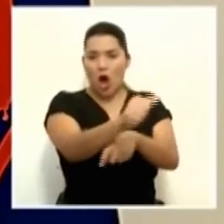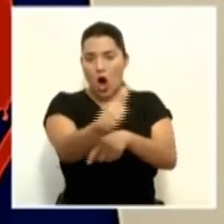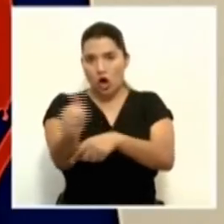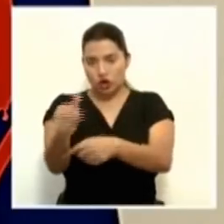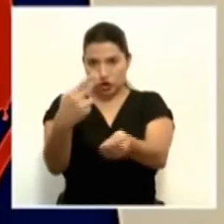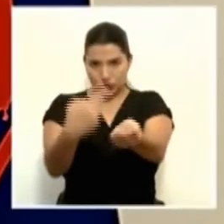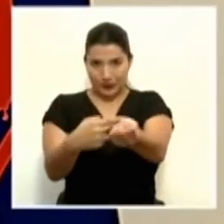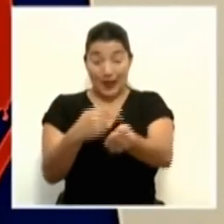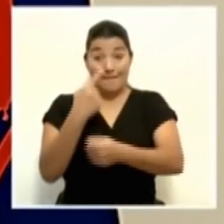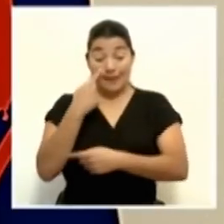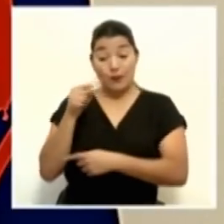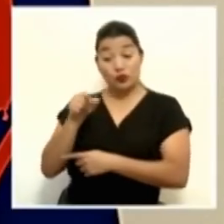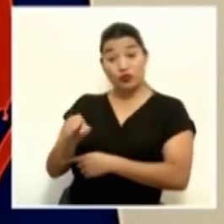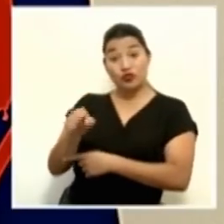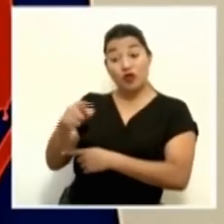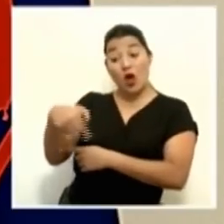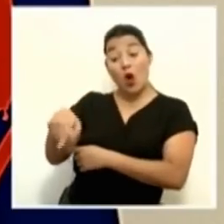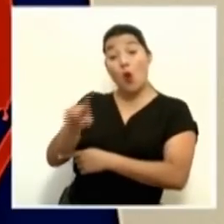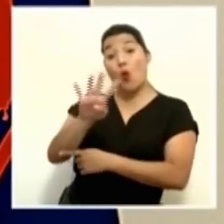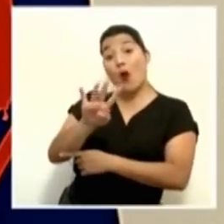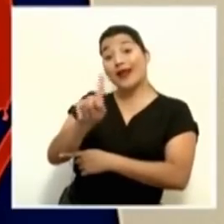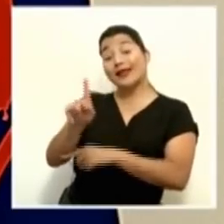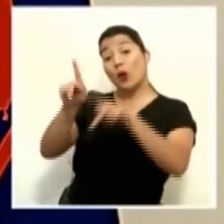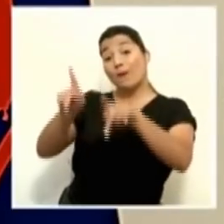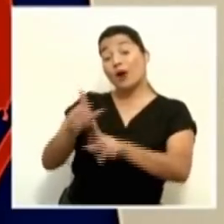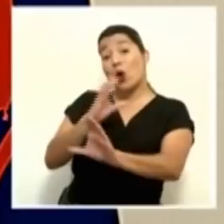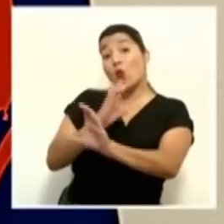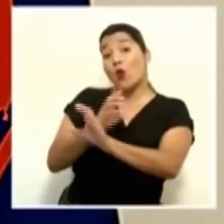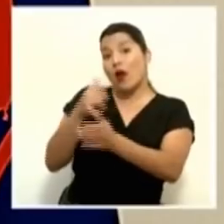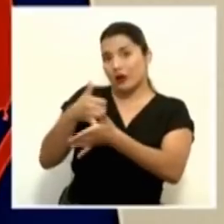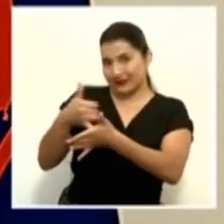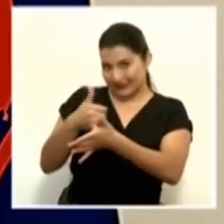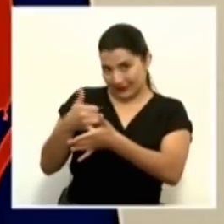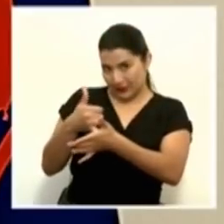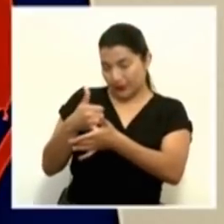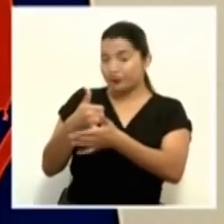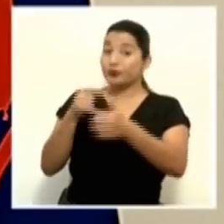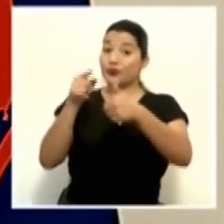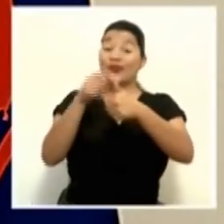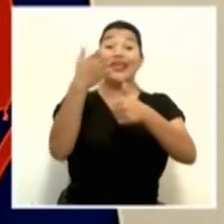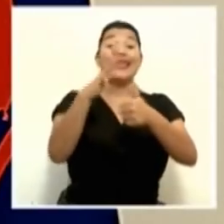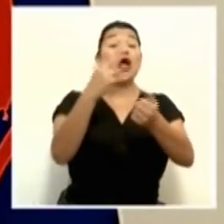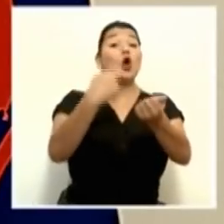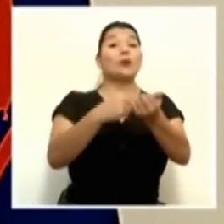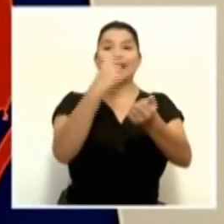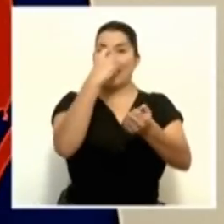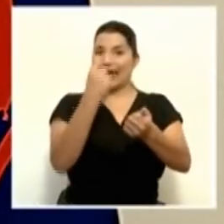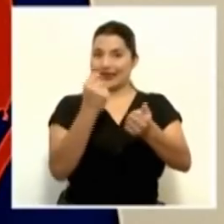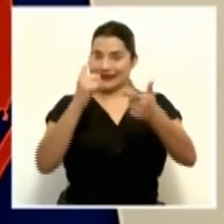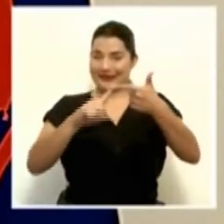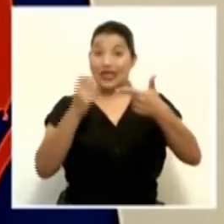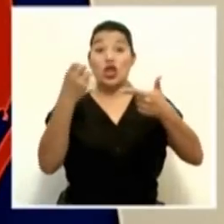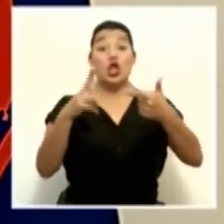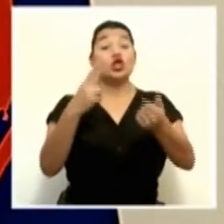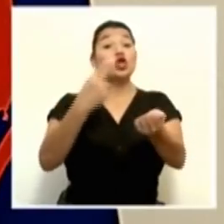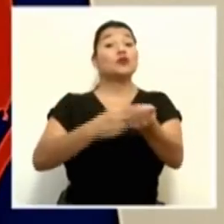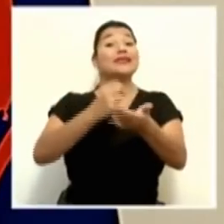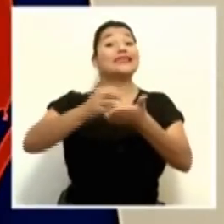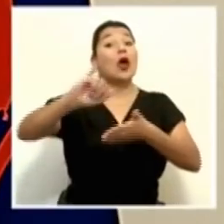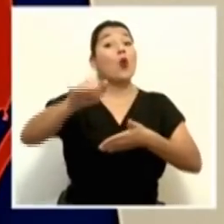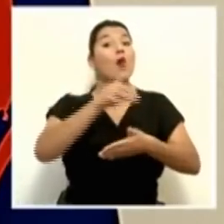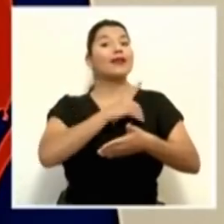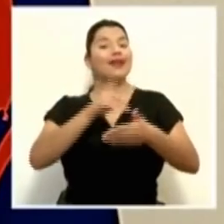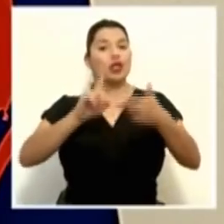cuidados intensivos. Hoy, 15 están en el Calderón Guardia, 12 están en el Hospital San Juan de Dios,